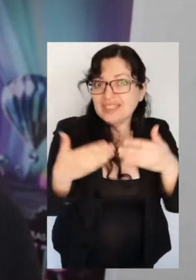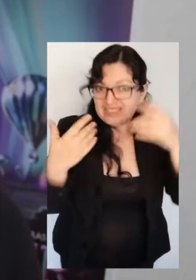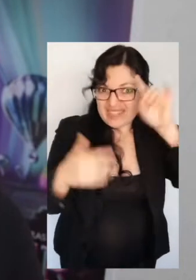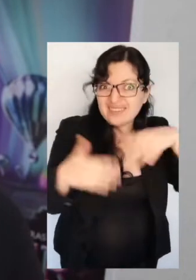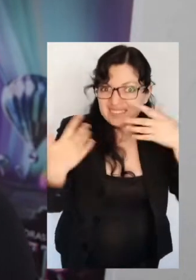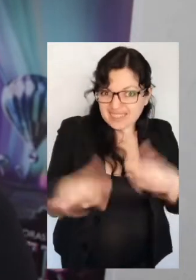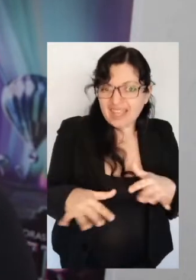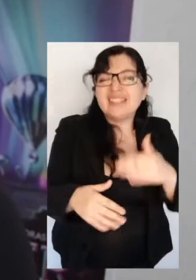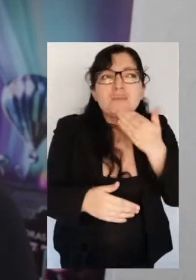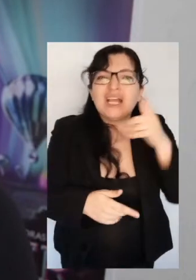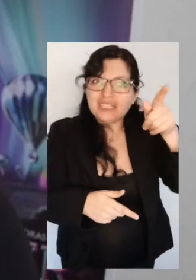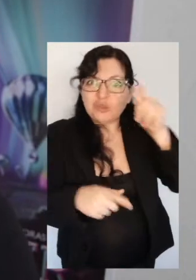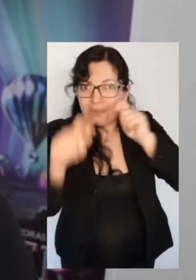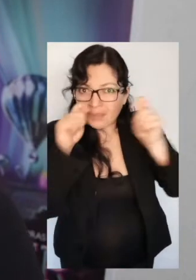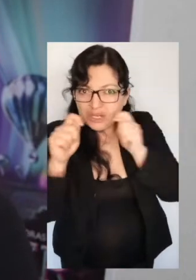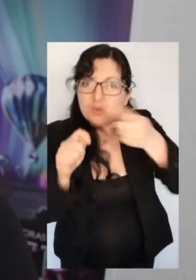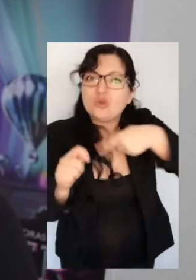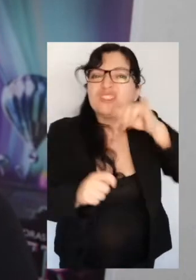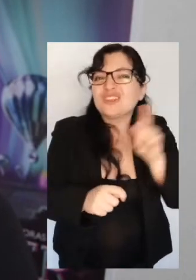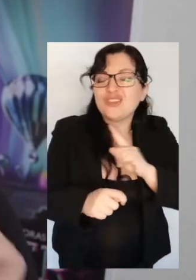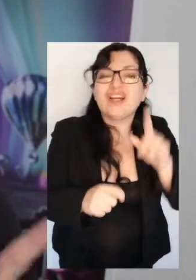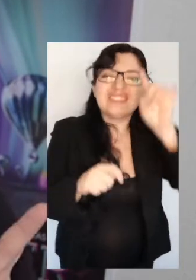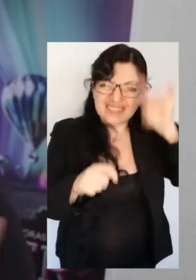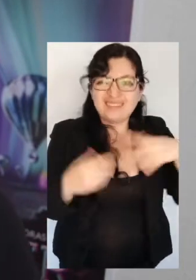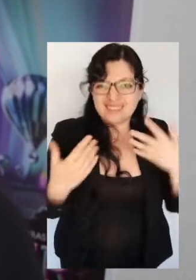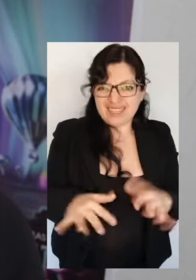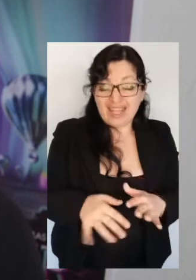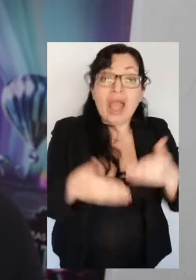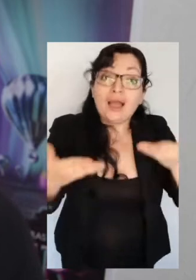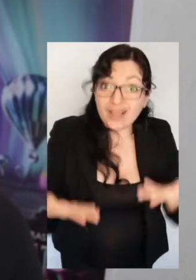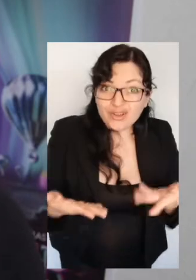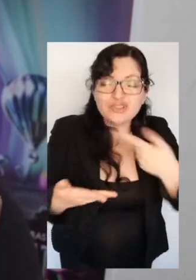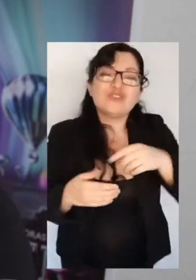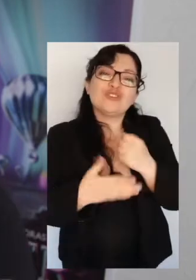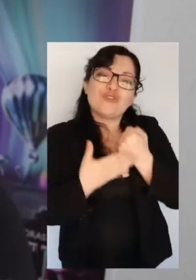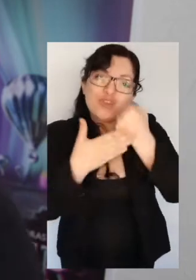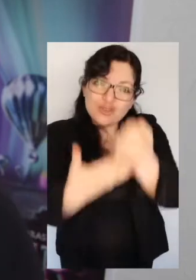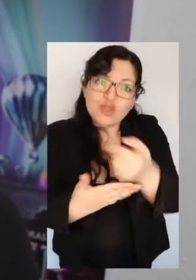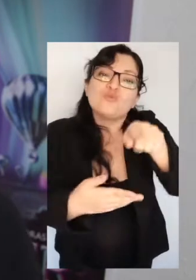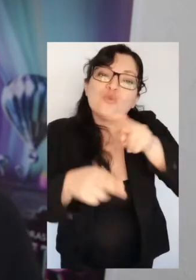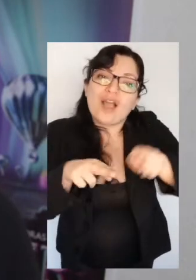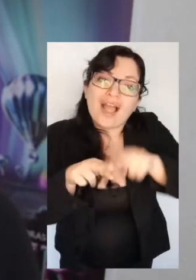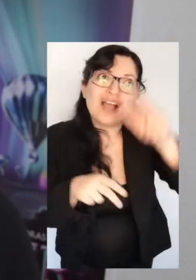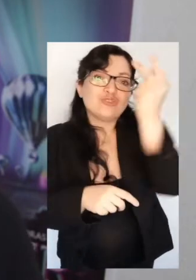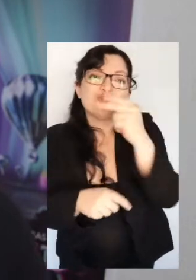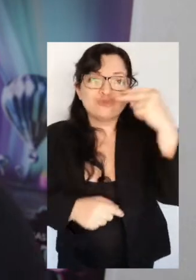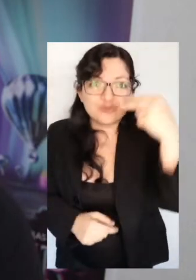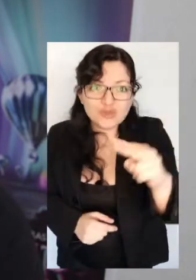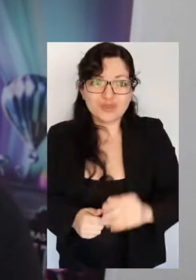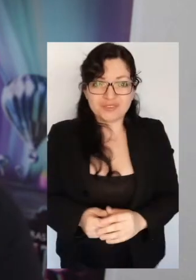si representan o no un peligro para nuestra Tierra? Ahora te ayudaremos a hacer tu propio asteroide.